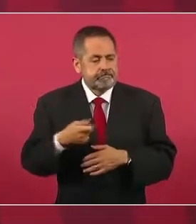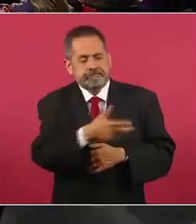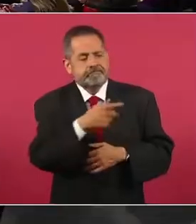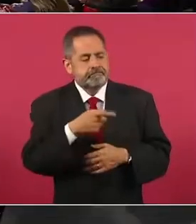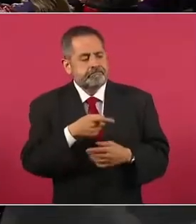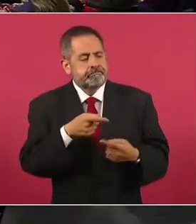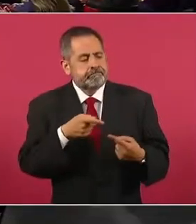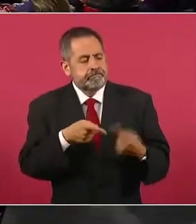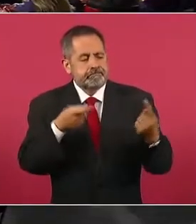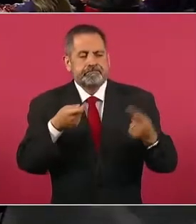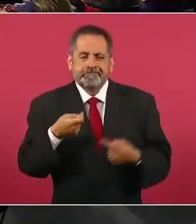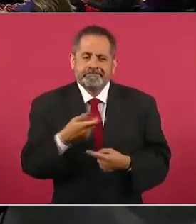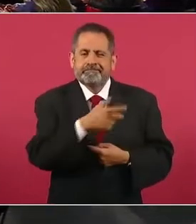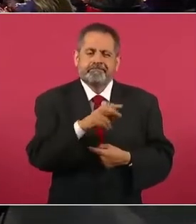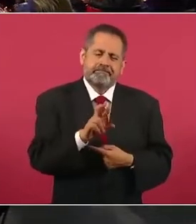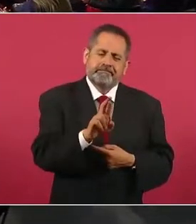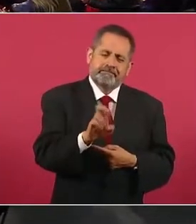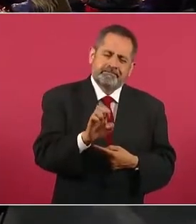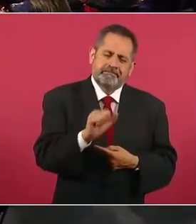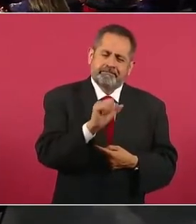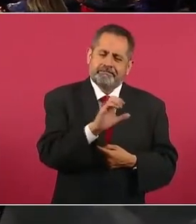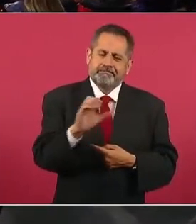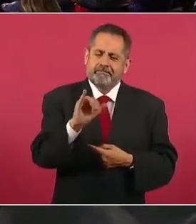reaccionarios.